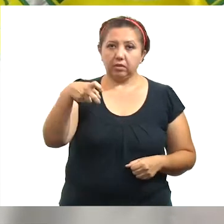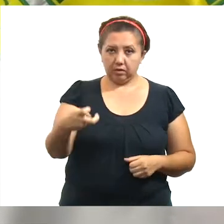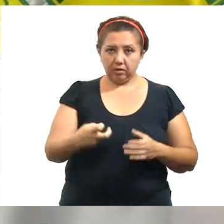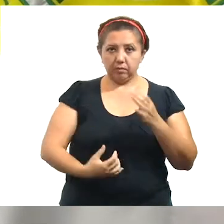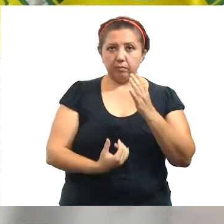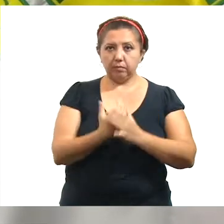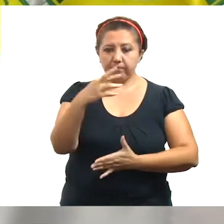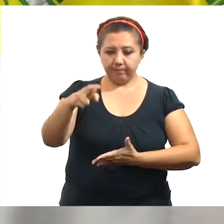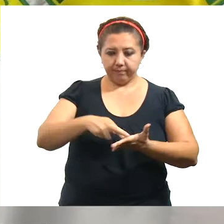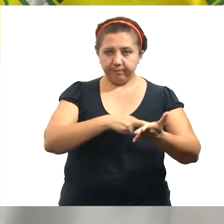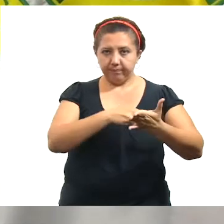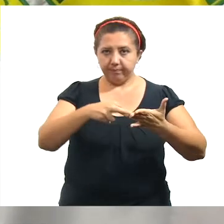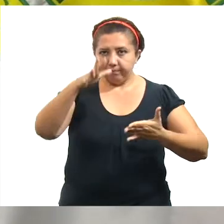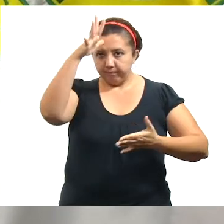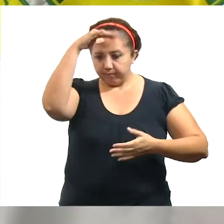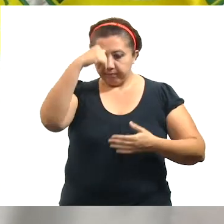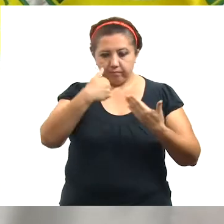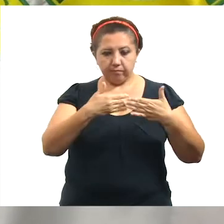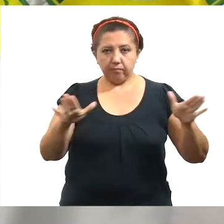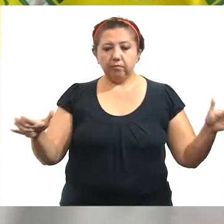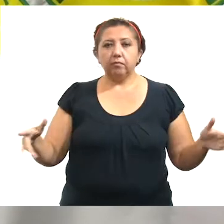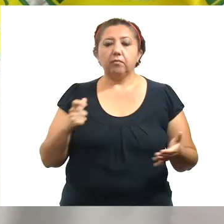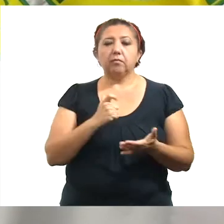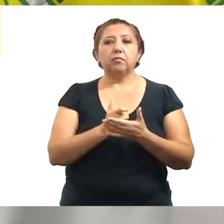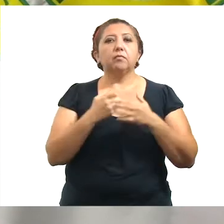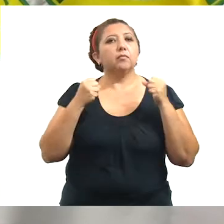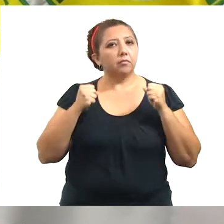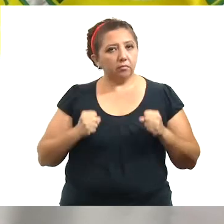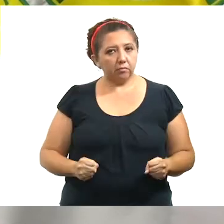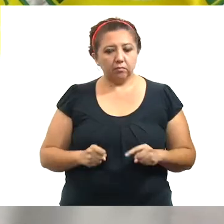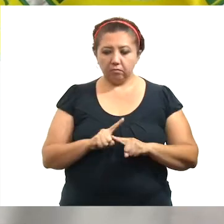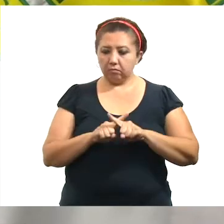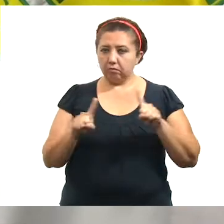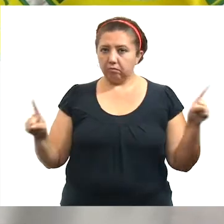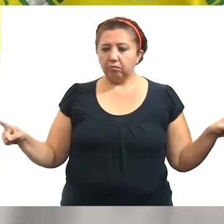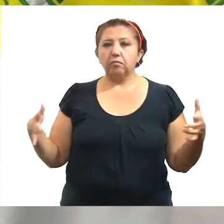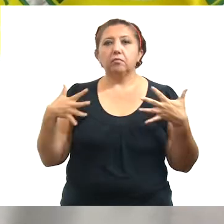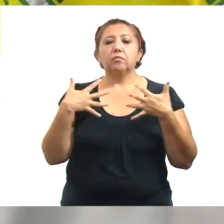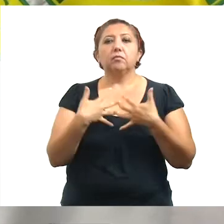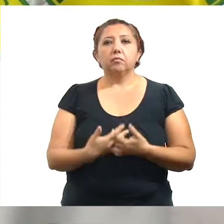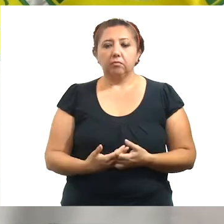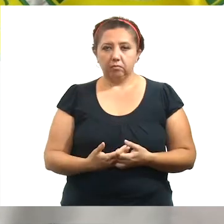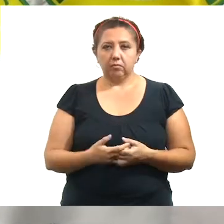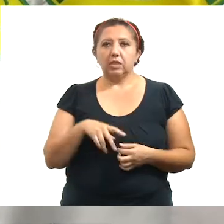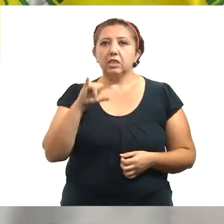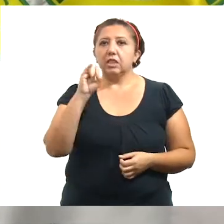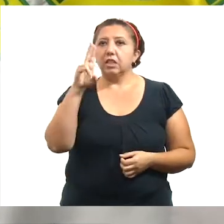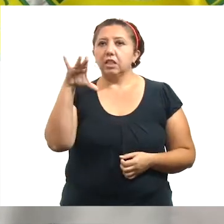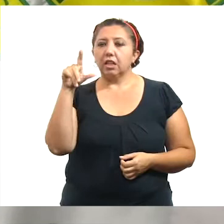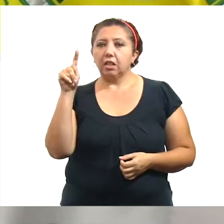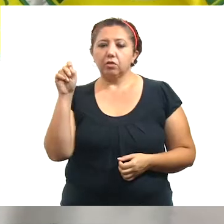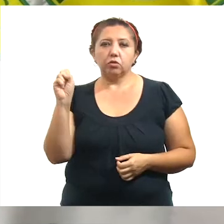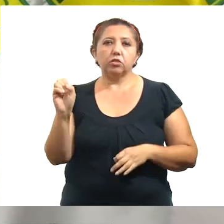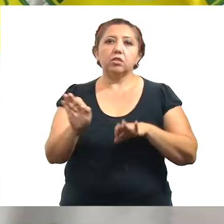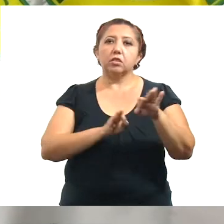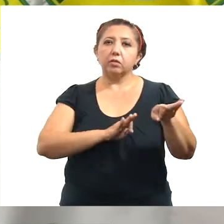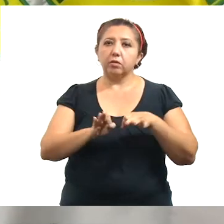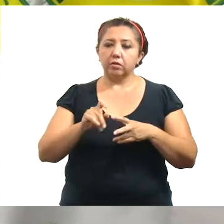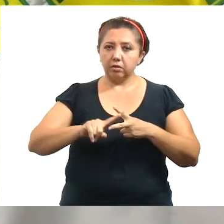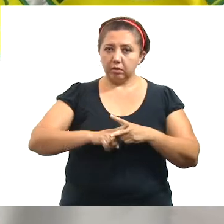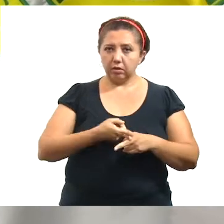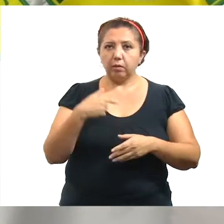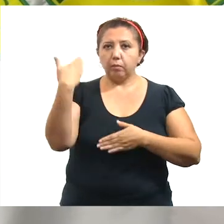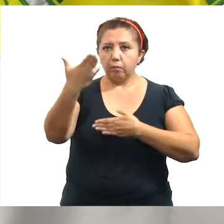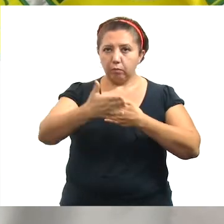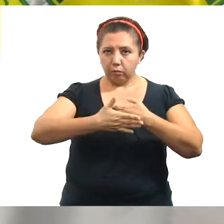mañana firmamos el Acuerdo para la Reapertura Económica Segura con diferentes cámaras empresariales y sindicatos de trabajadores que entrará en